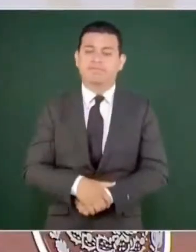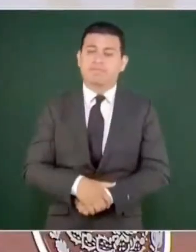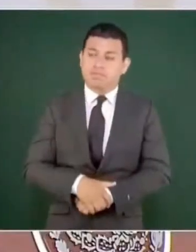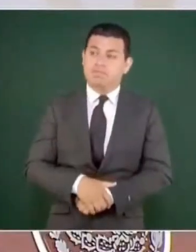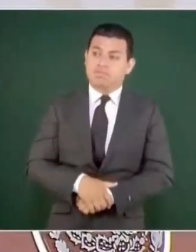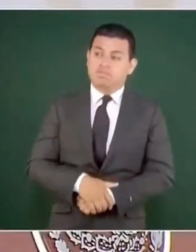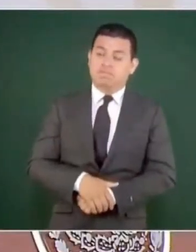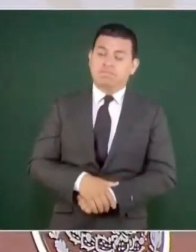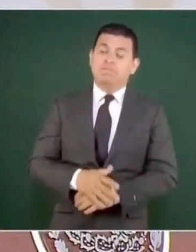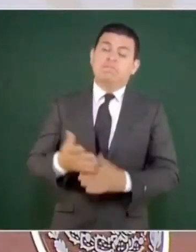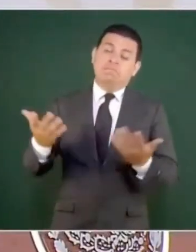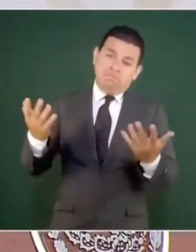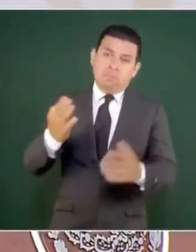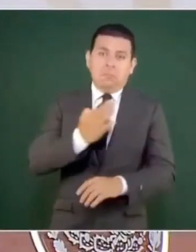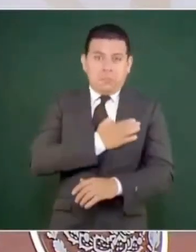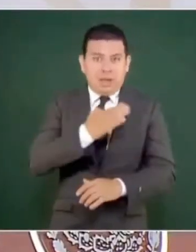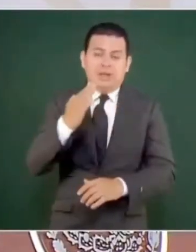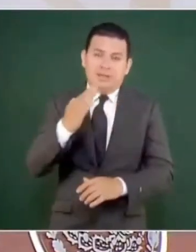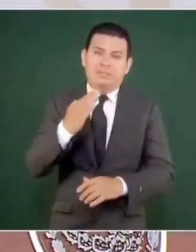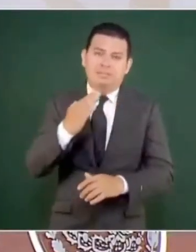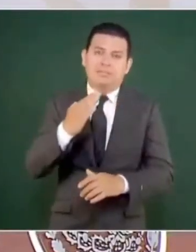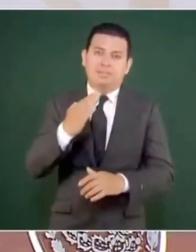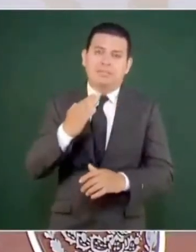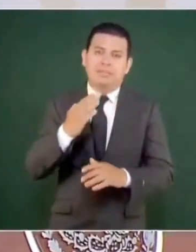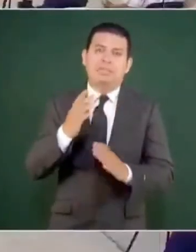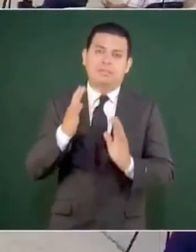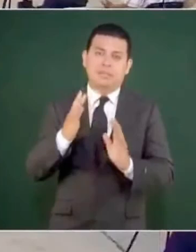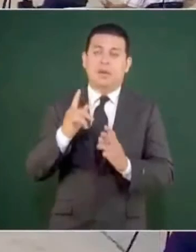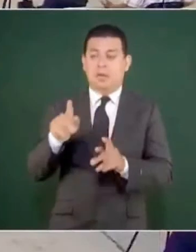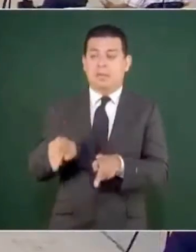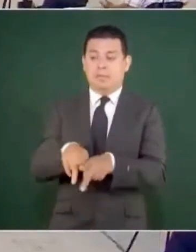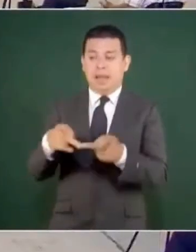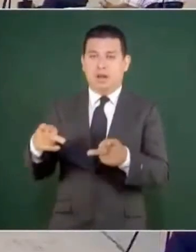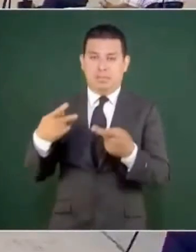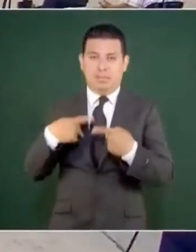Entonces, un periodista